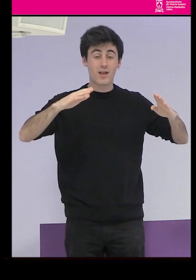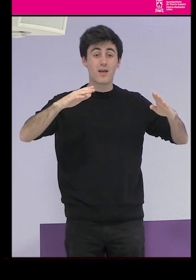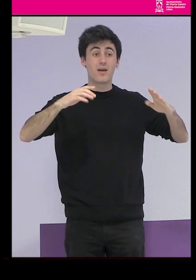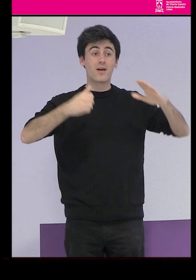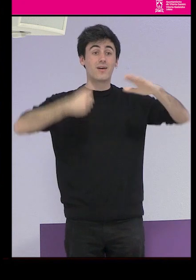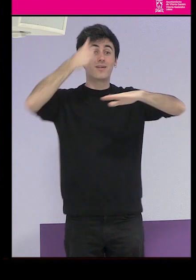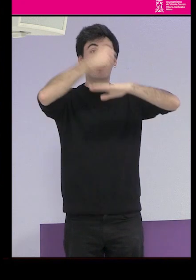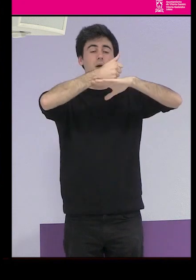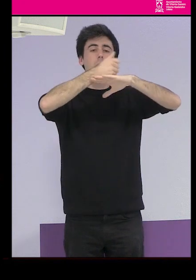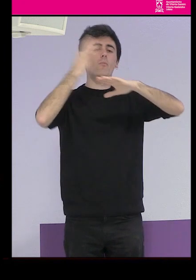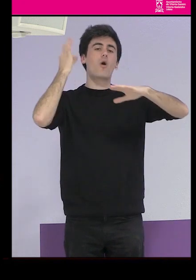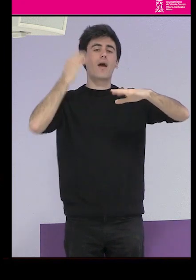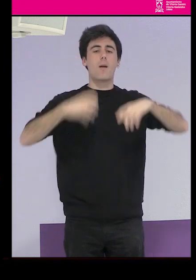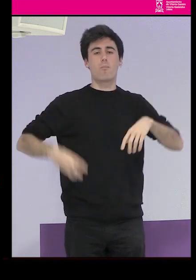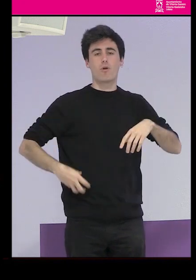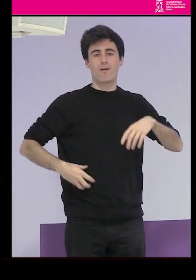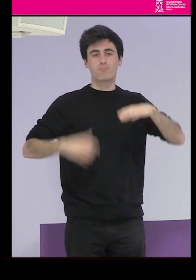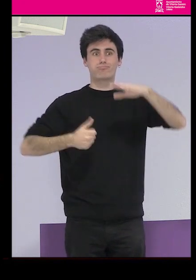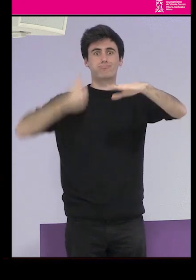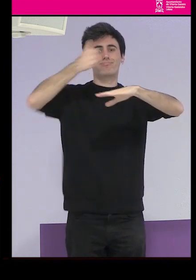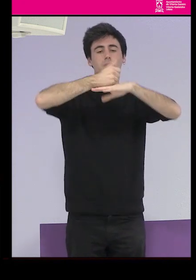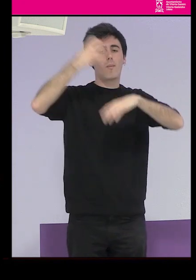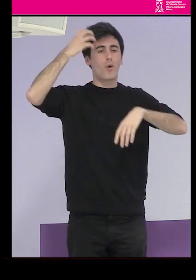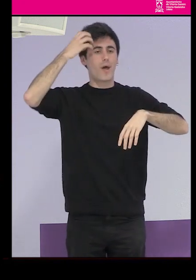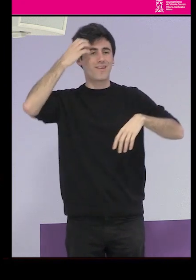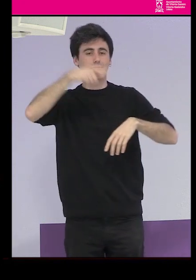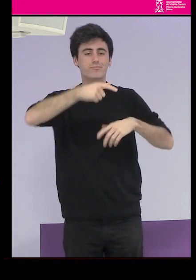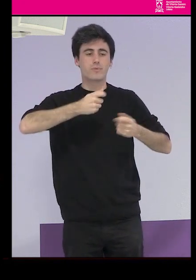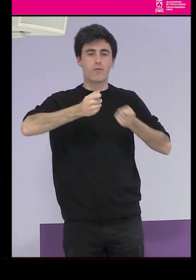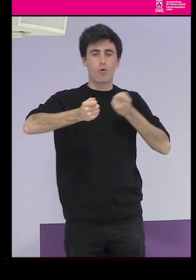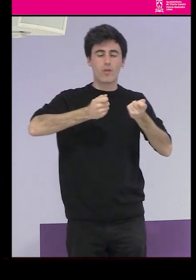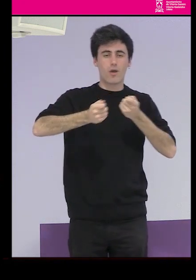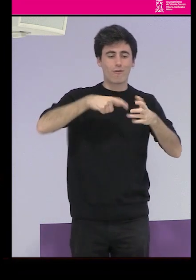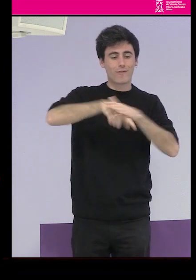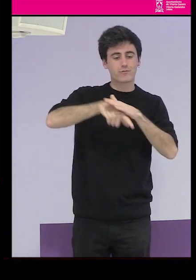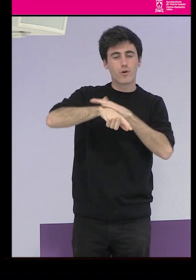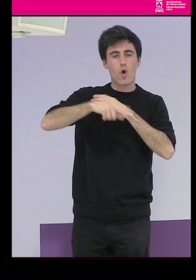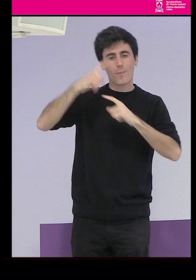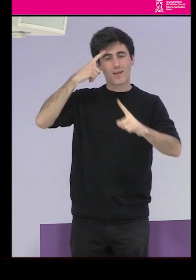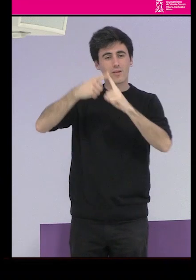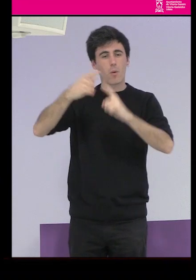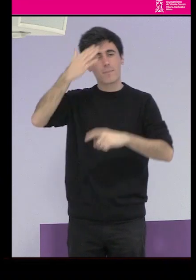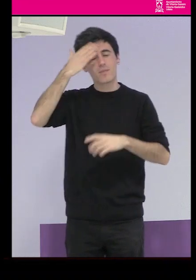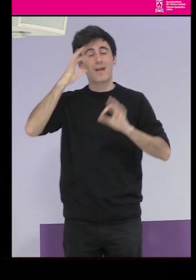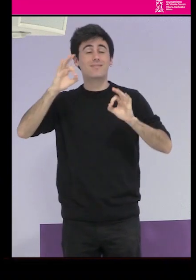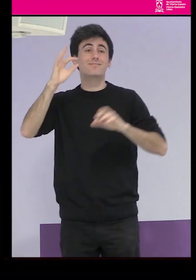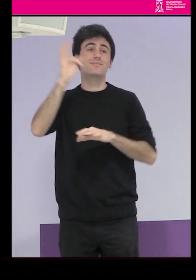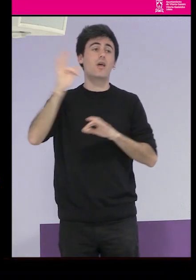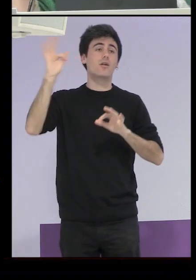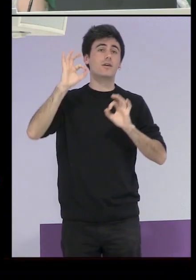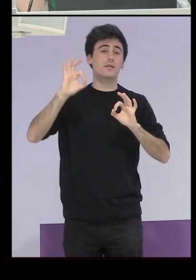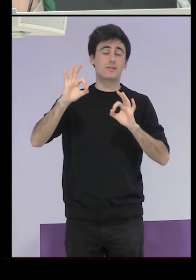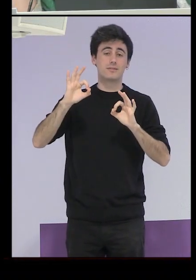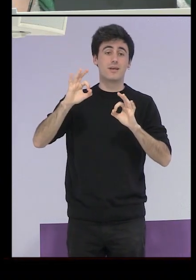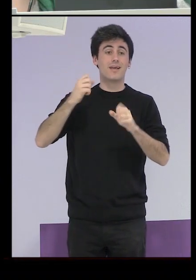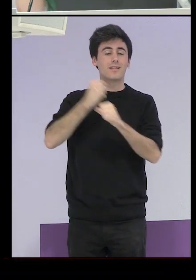mujeres de la alta burguesía, la monarquía, y tenían como objetivo principal, en teoría, trabajar